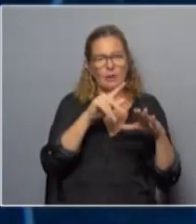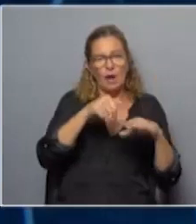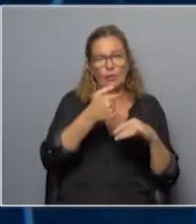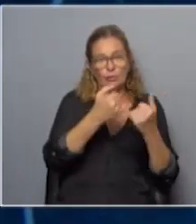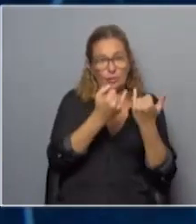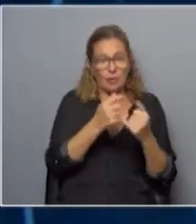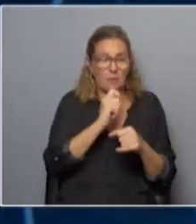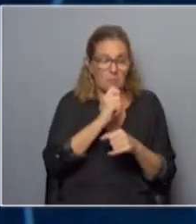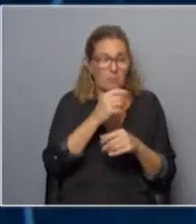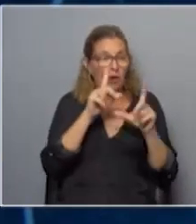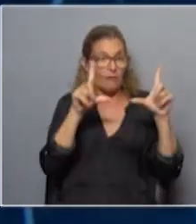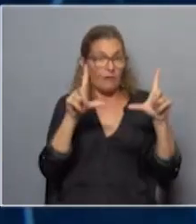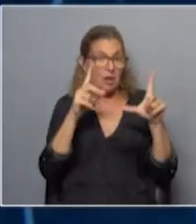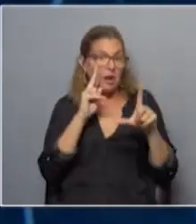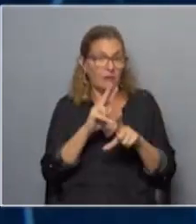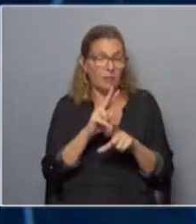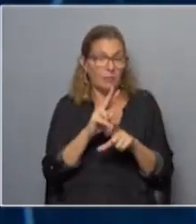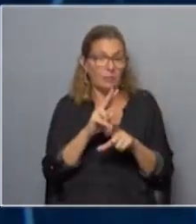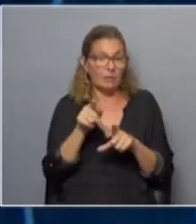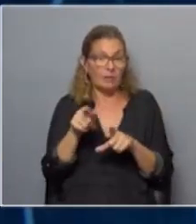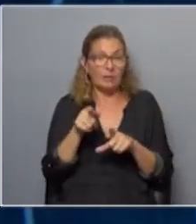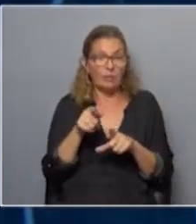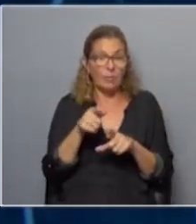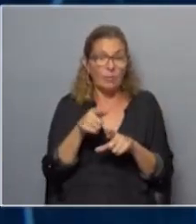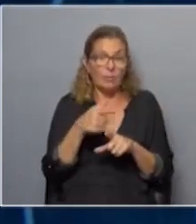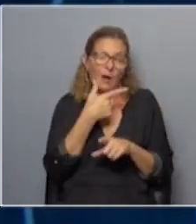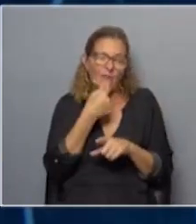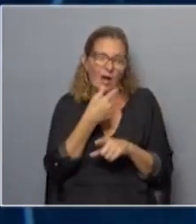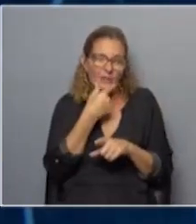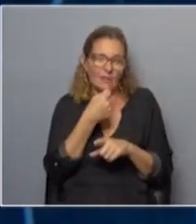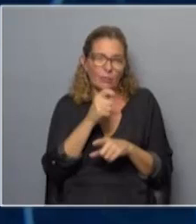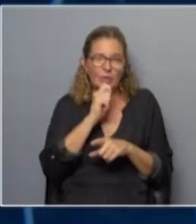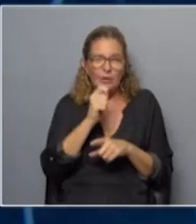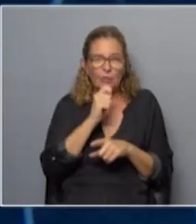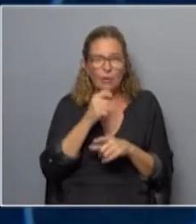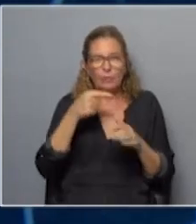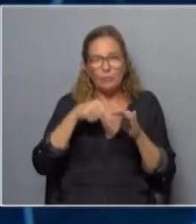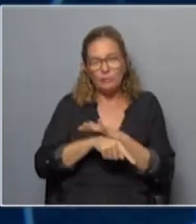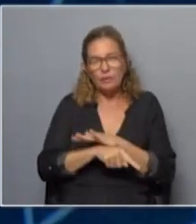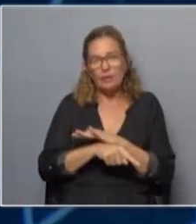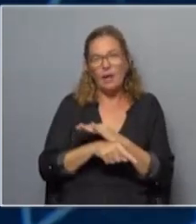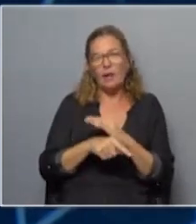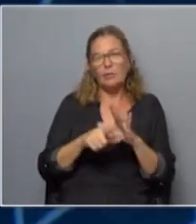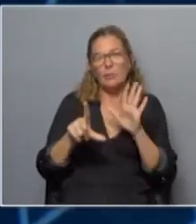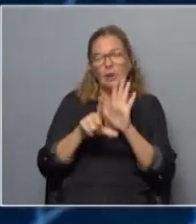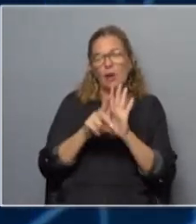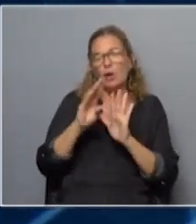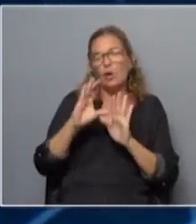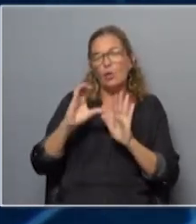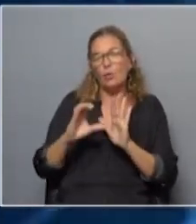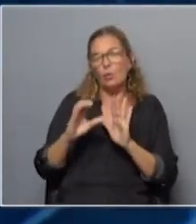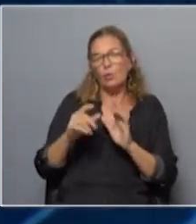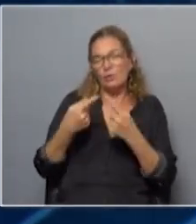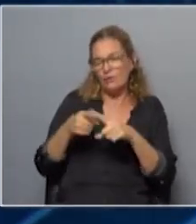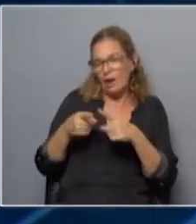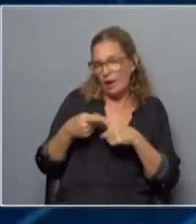sale y eso en términos de recursos es mucho más sencillo que hacer una nota más en profundidad sobre los contenidos de la look consultando fuentes